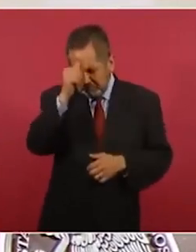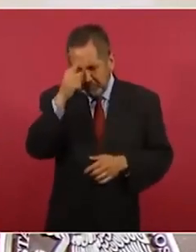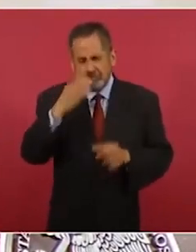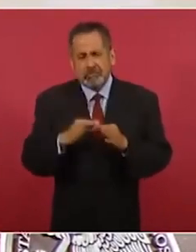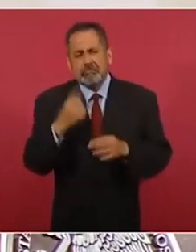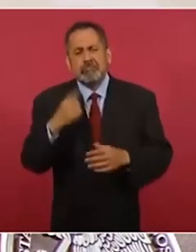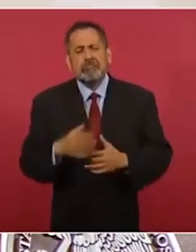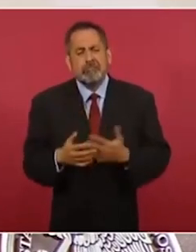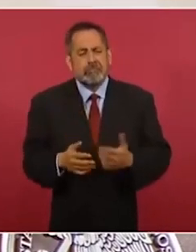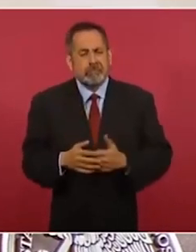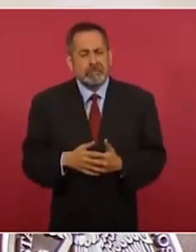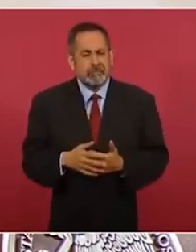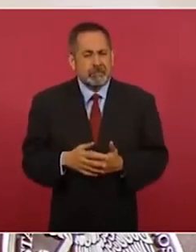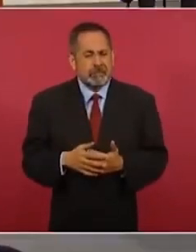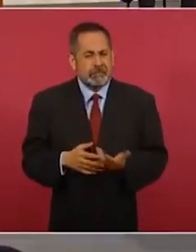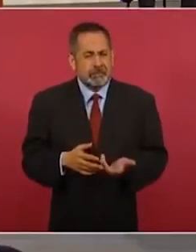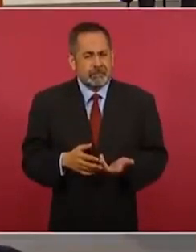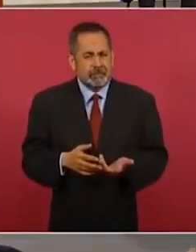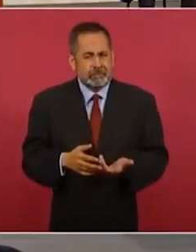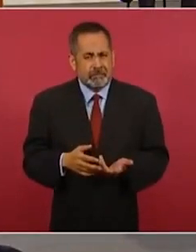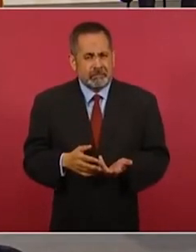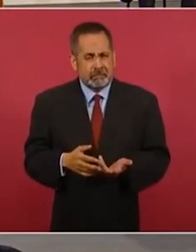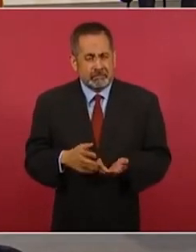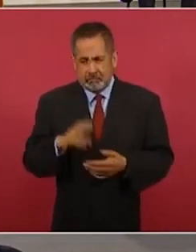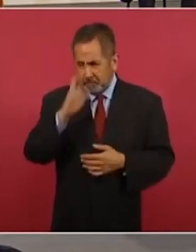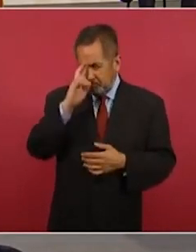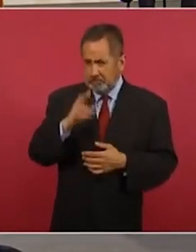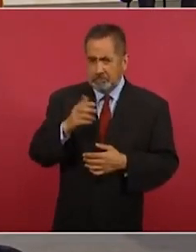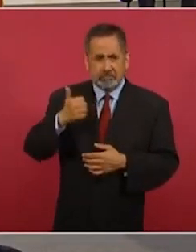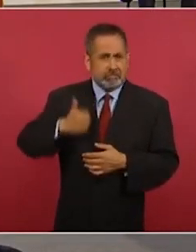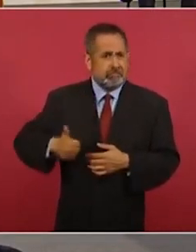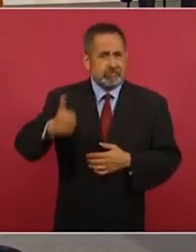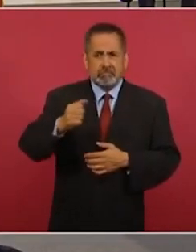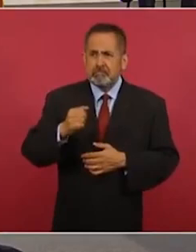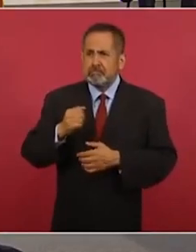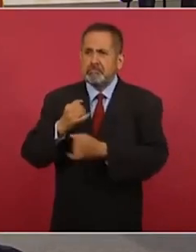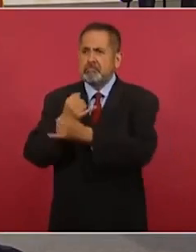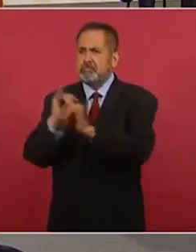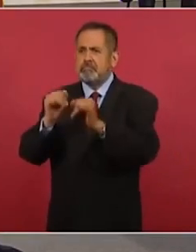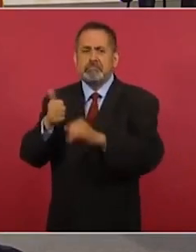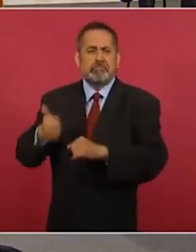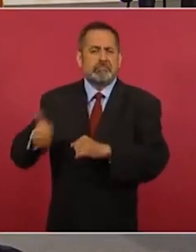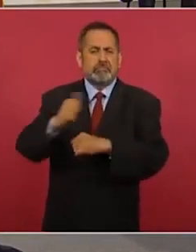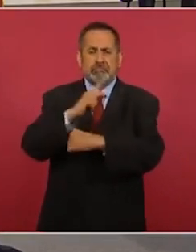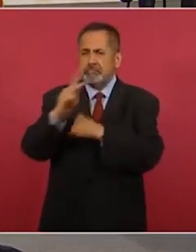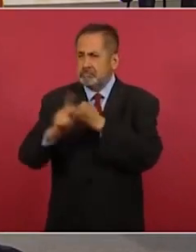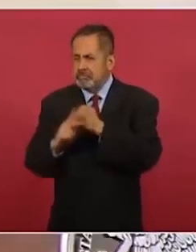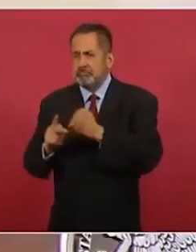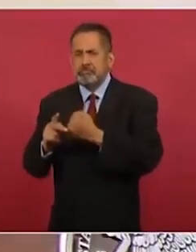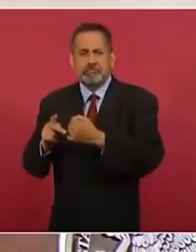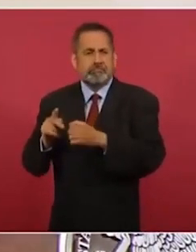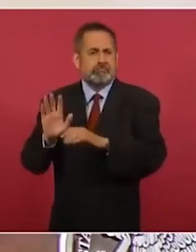¿Vamos a respetar la independencia de los pueblos o no?